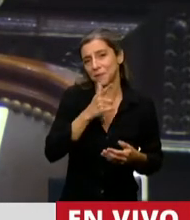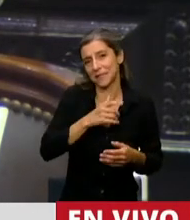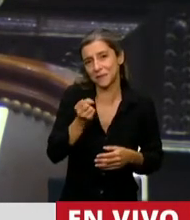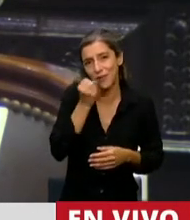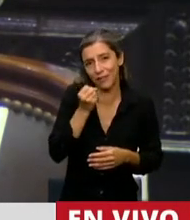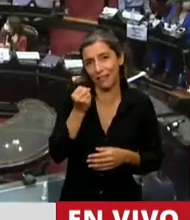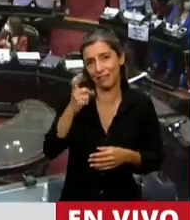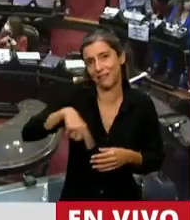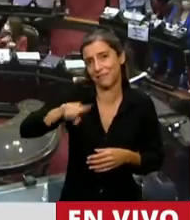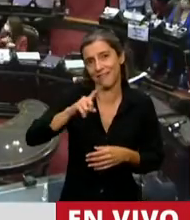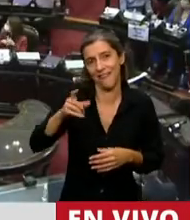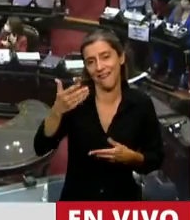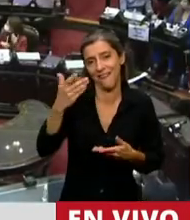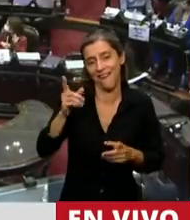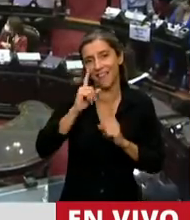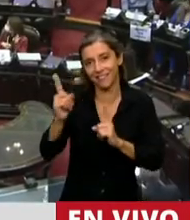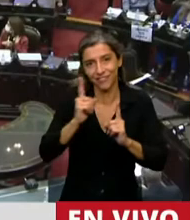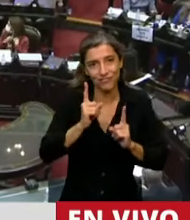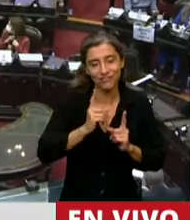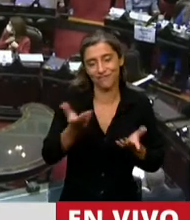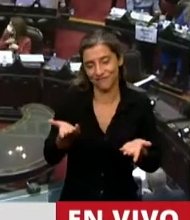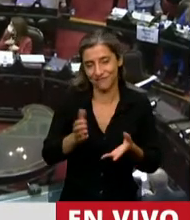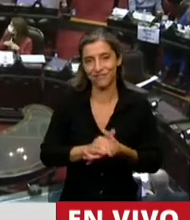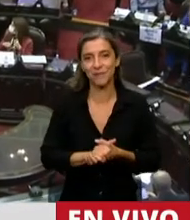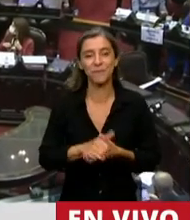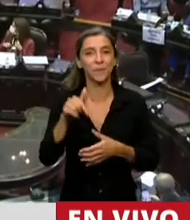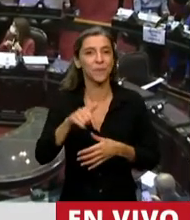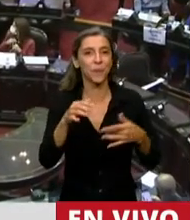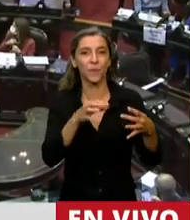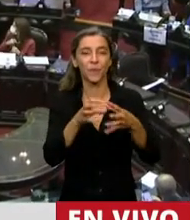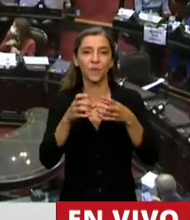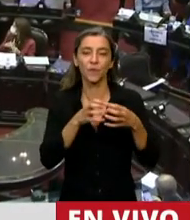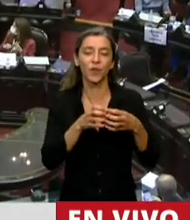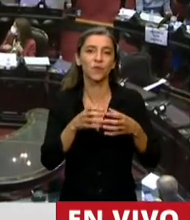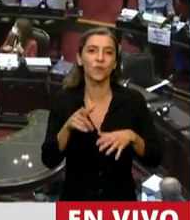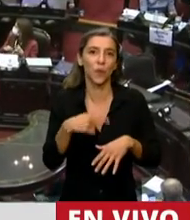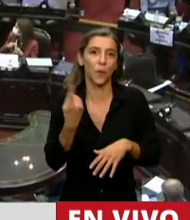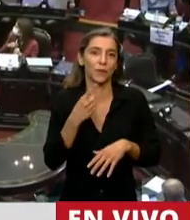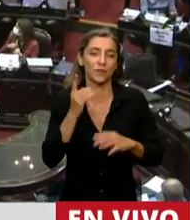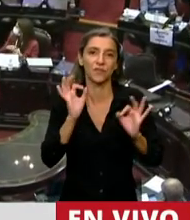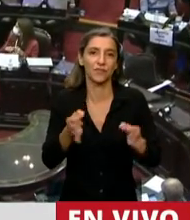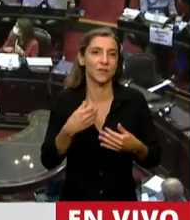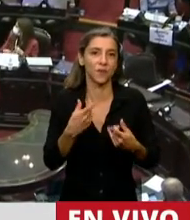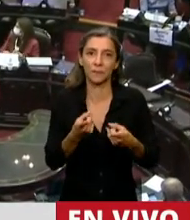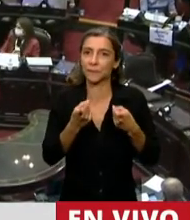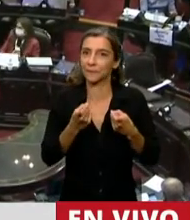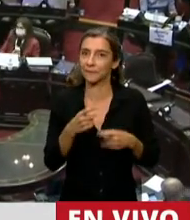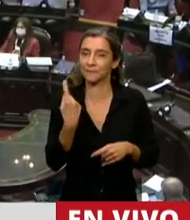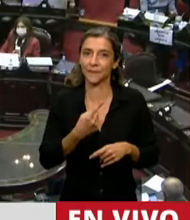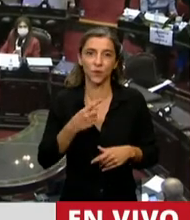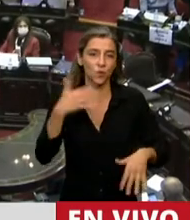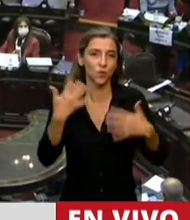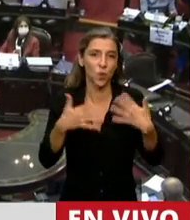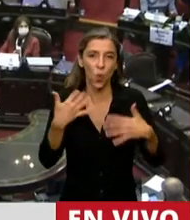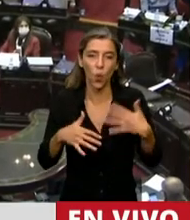nos escuchemos. Gracias. Nos convoca a un debate que es tan necesario como urgente. Este debate quedó